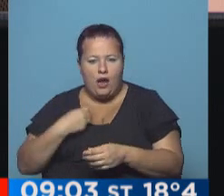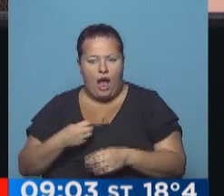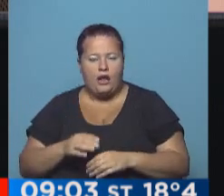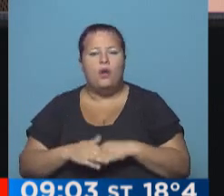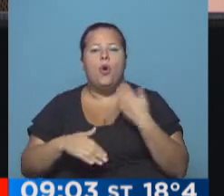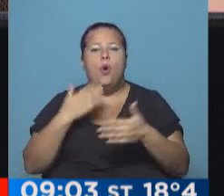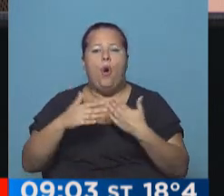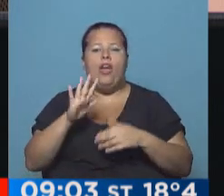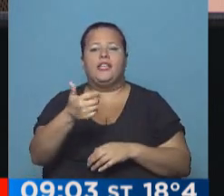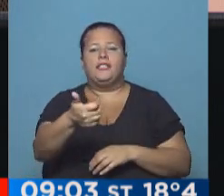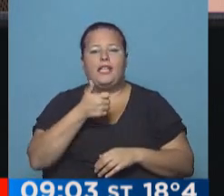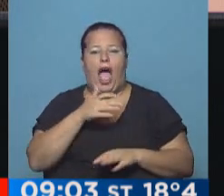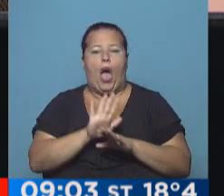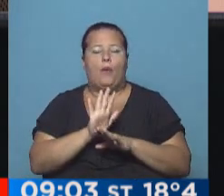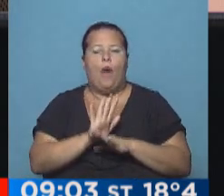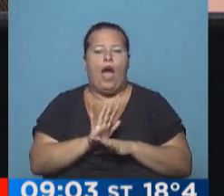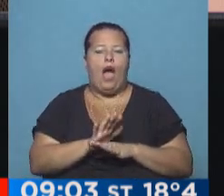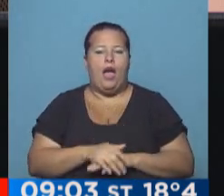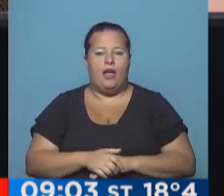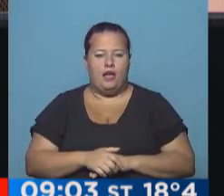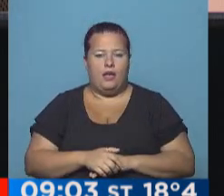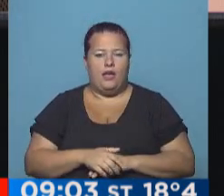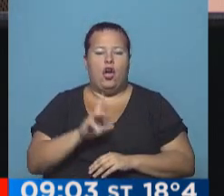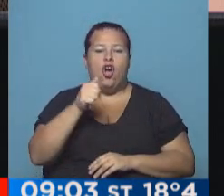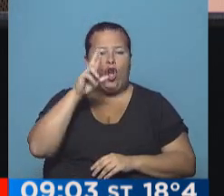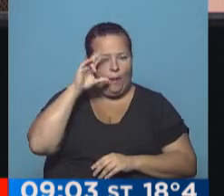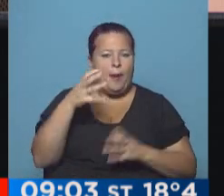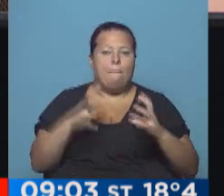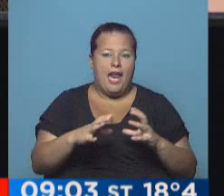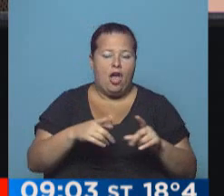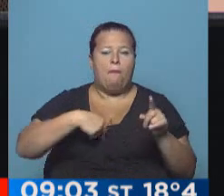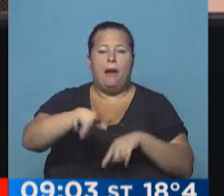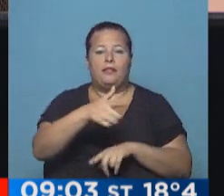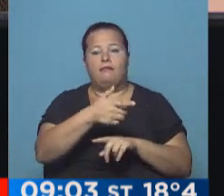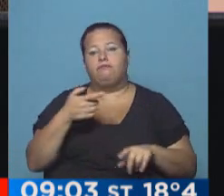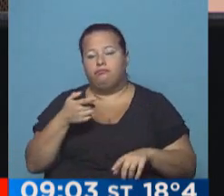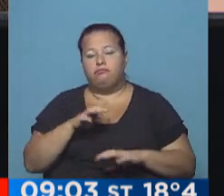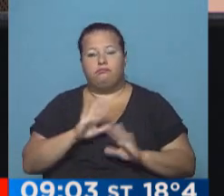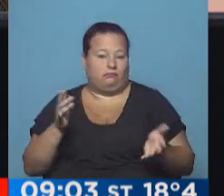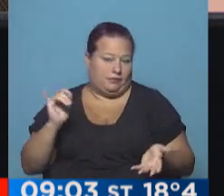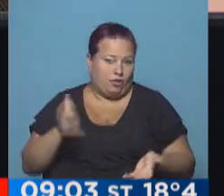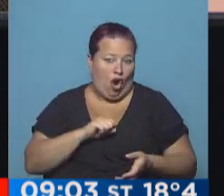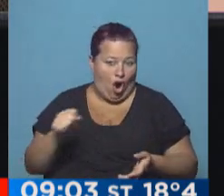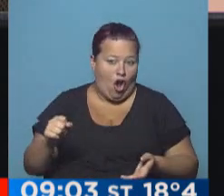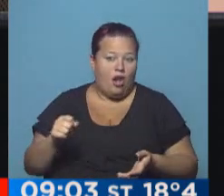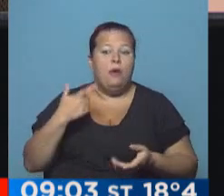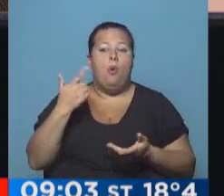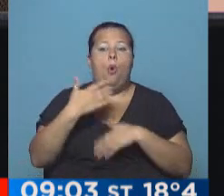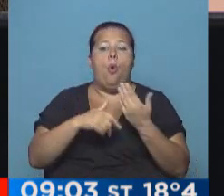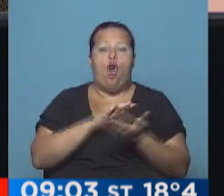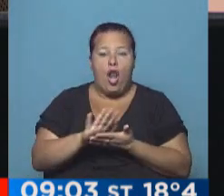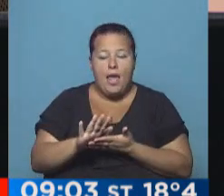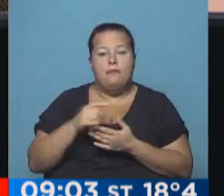un jugador que venía con las acciones, que eran Romero Gamarra con la pelota, patea el arco, lógicamente es gol por fair play,